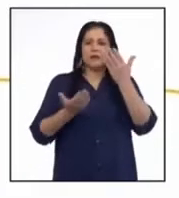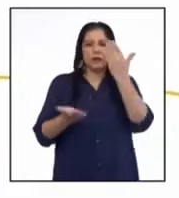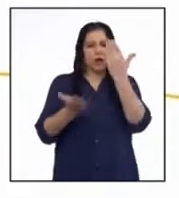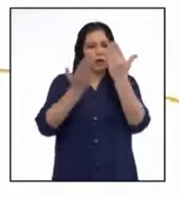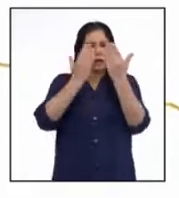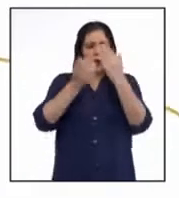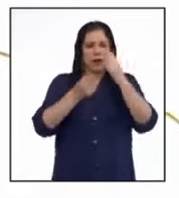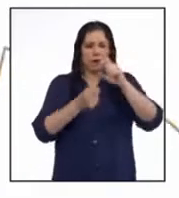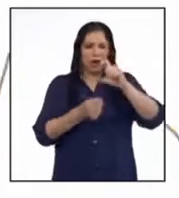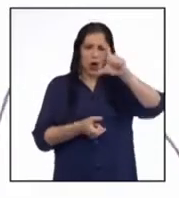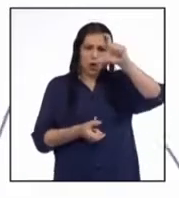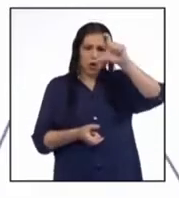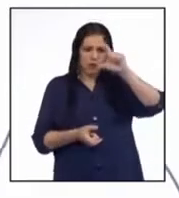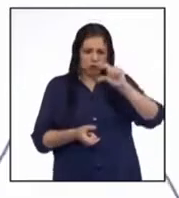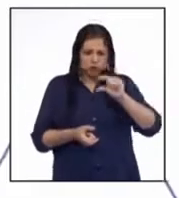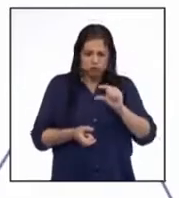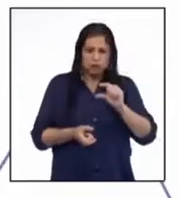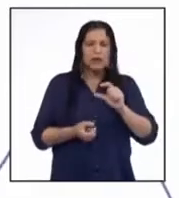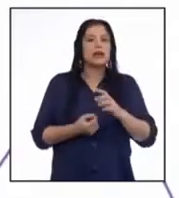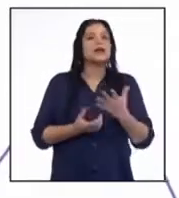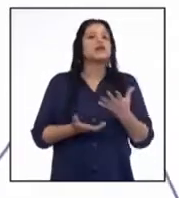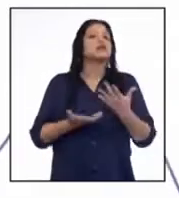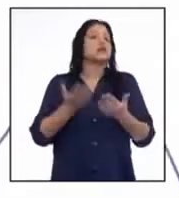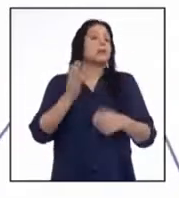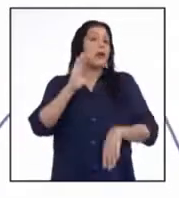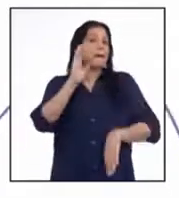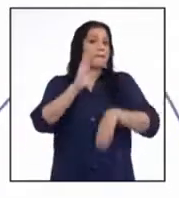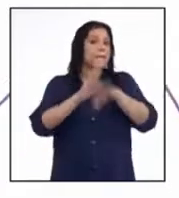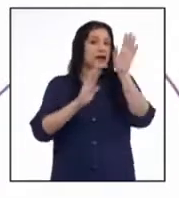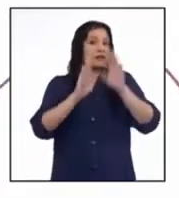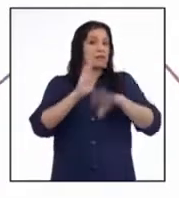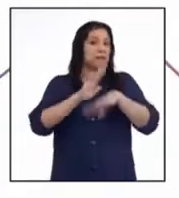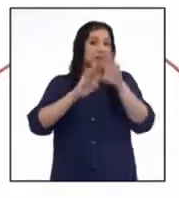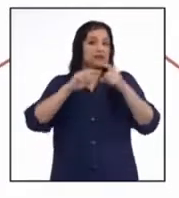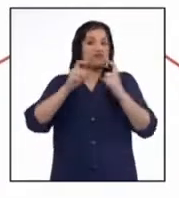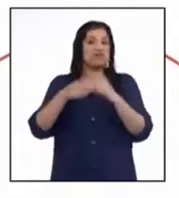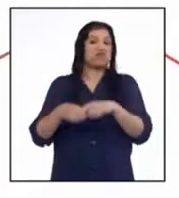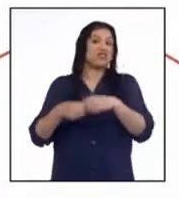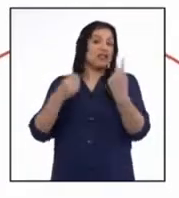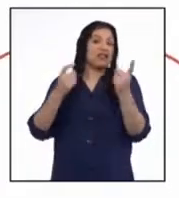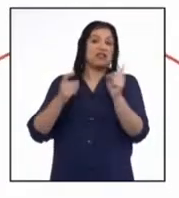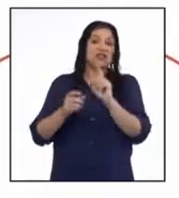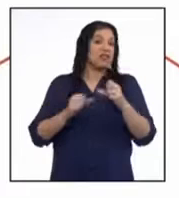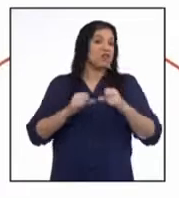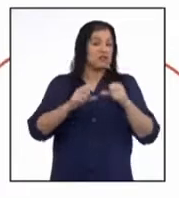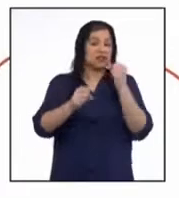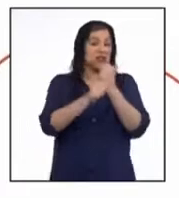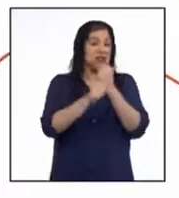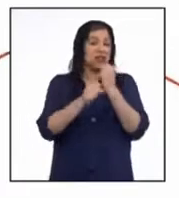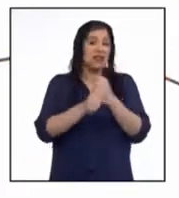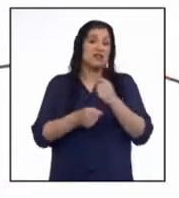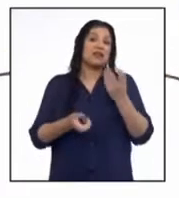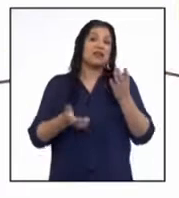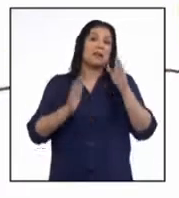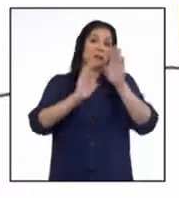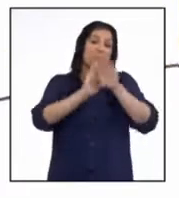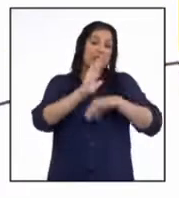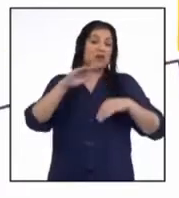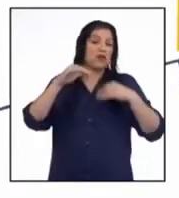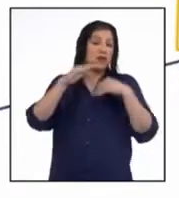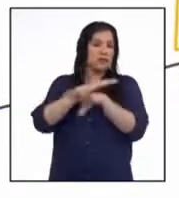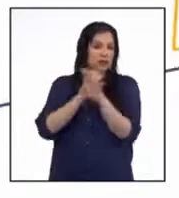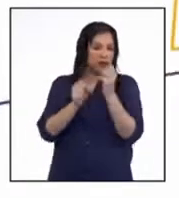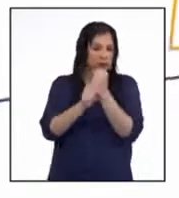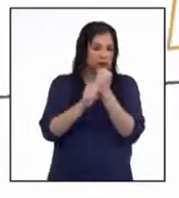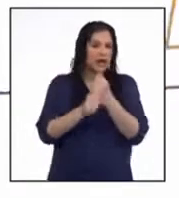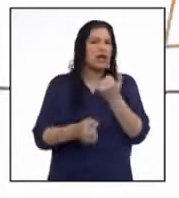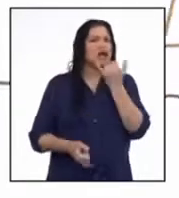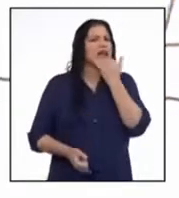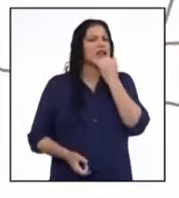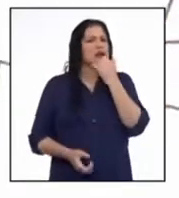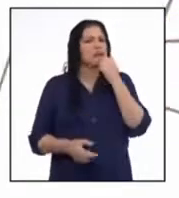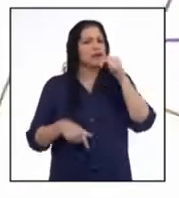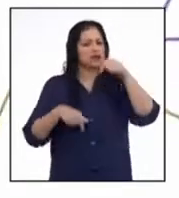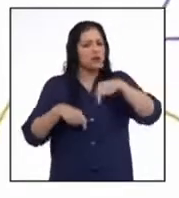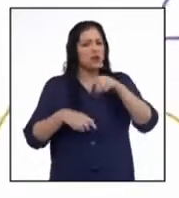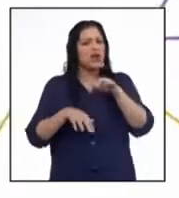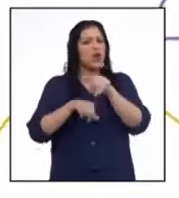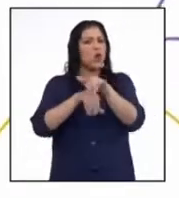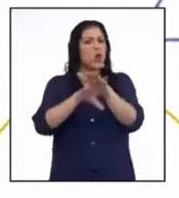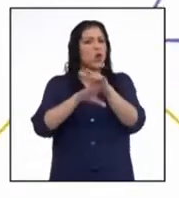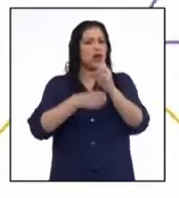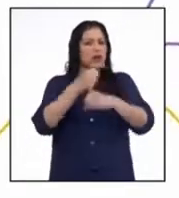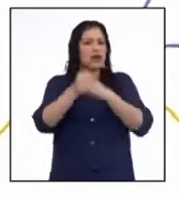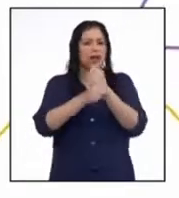compararlas entre sí. Su tamaño me indica que más fueron los que dejaron de trabajar que los que entraron a trabajar. ¿Y qué pasó en julio del 2020?